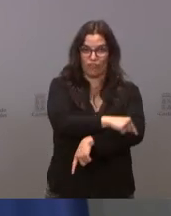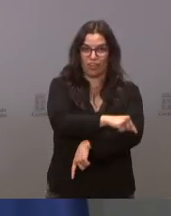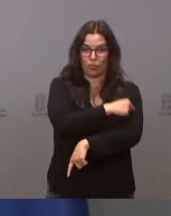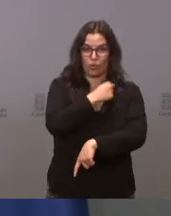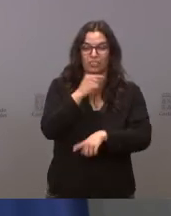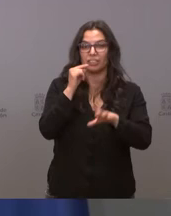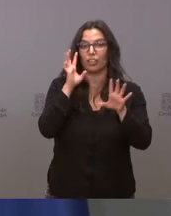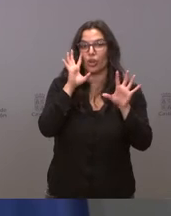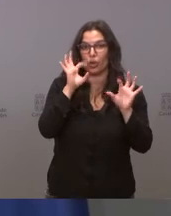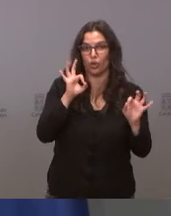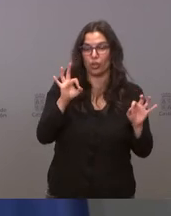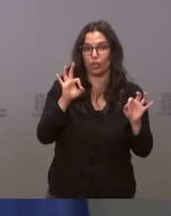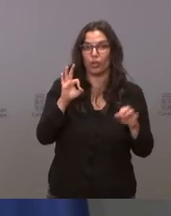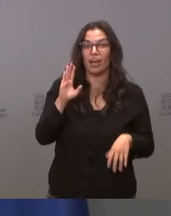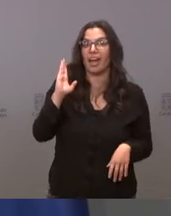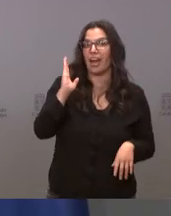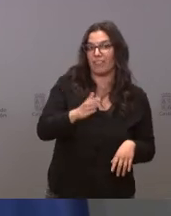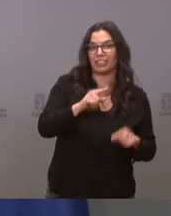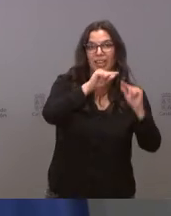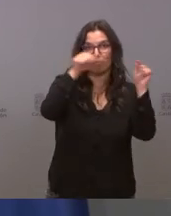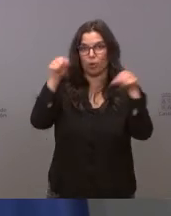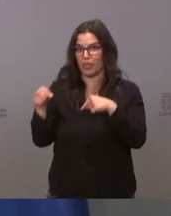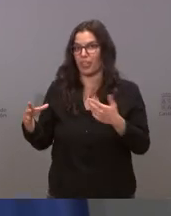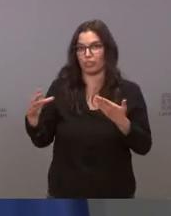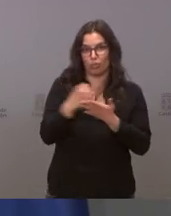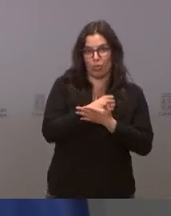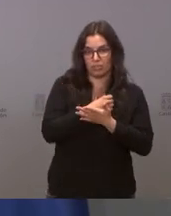naturalmente afecta a todas las provincias la disminución